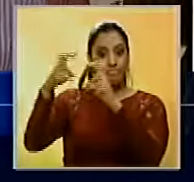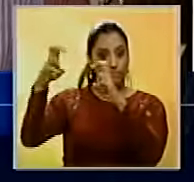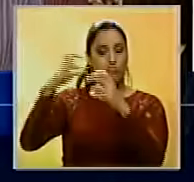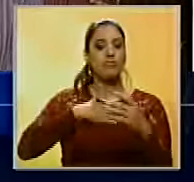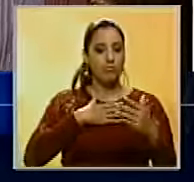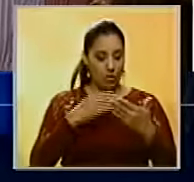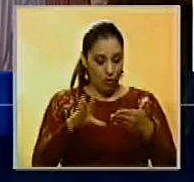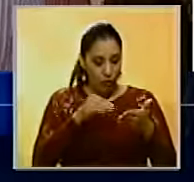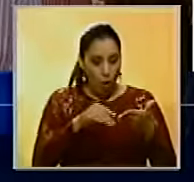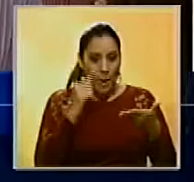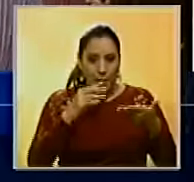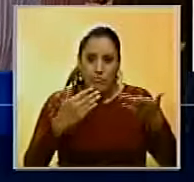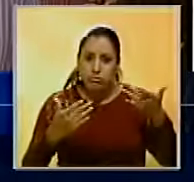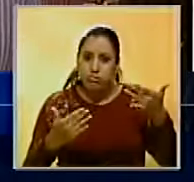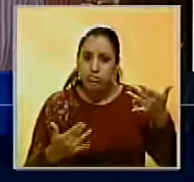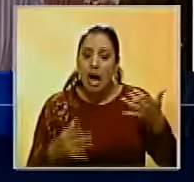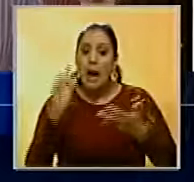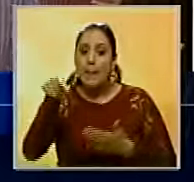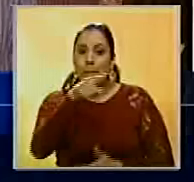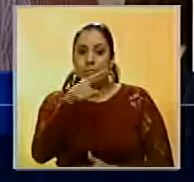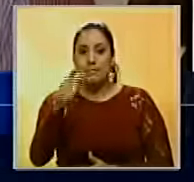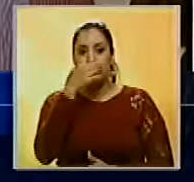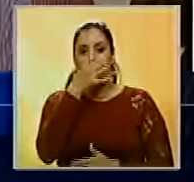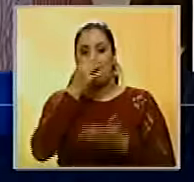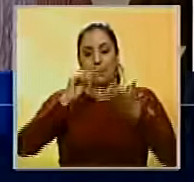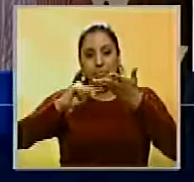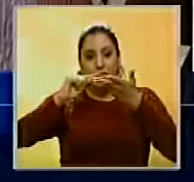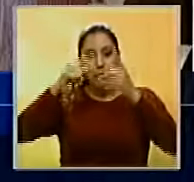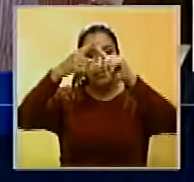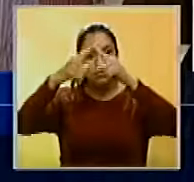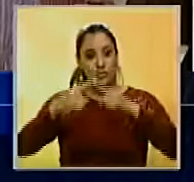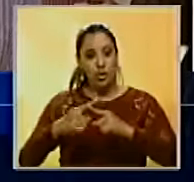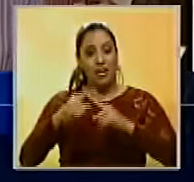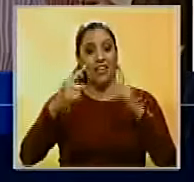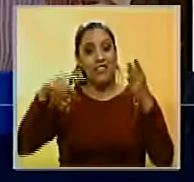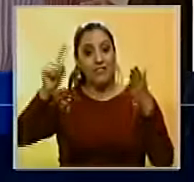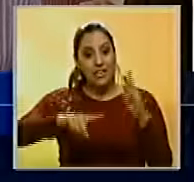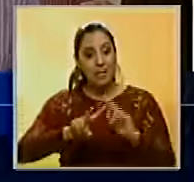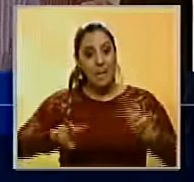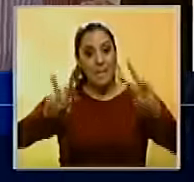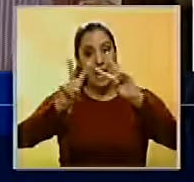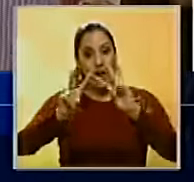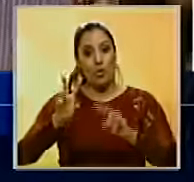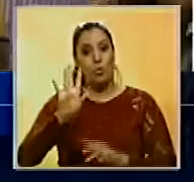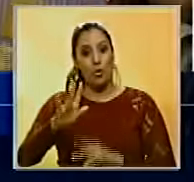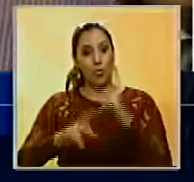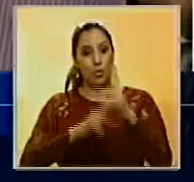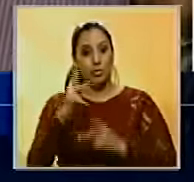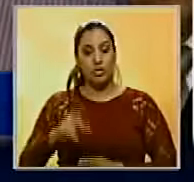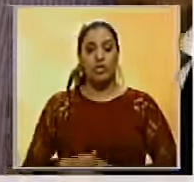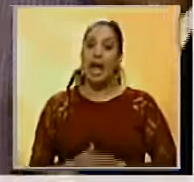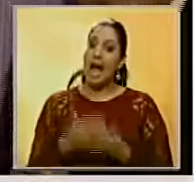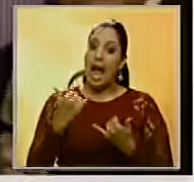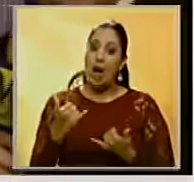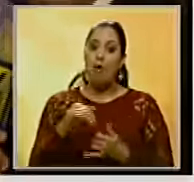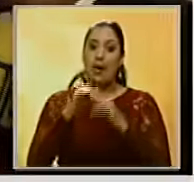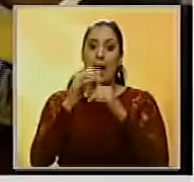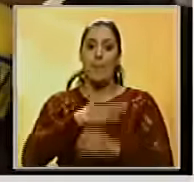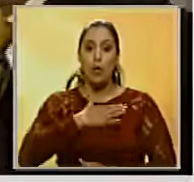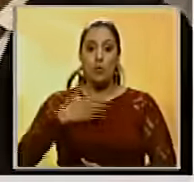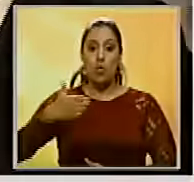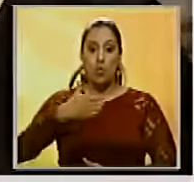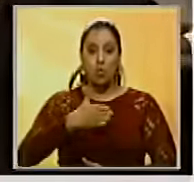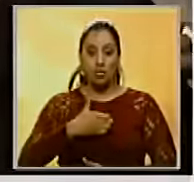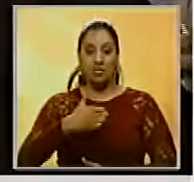decir exactamente cuántas es el número total de firmas válidas que se tiene producto de este proceso. Mientras tanto, la mesa de la Unidad